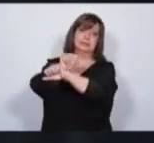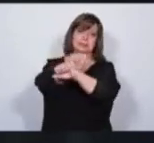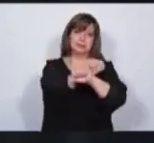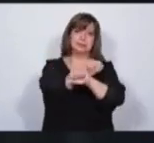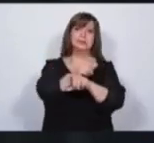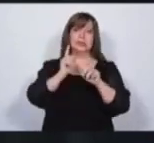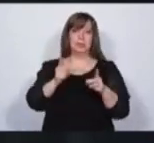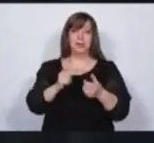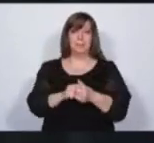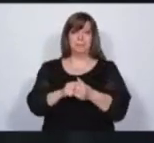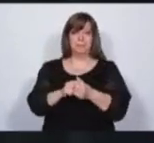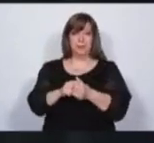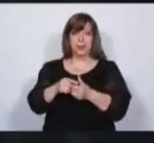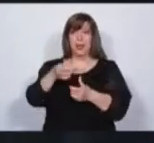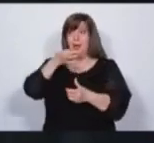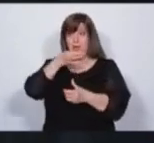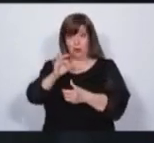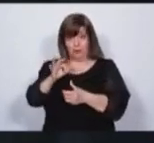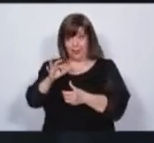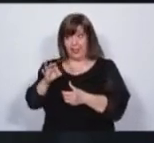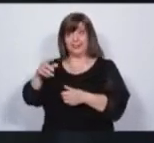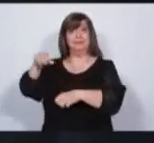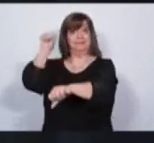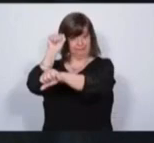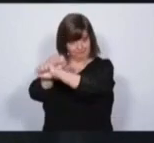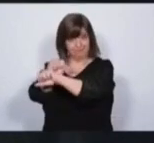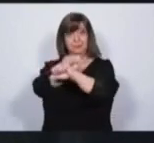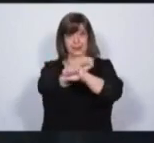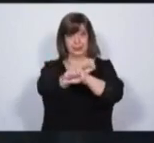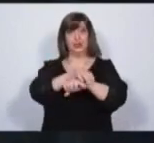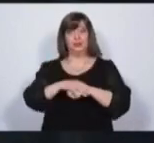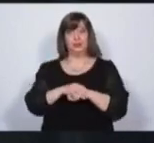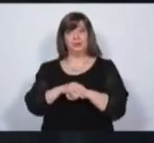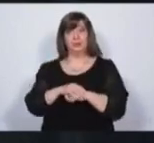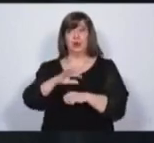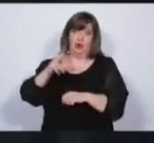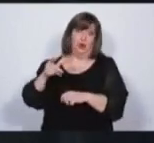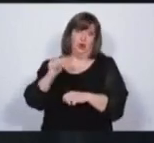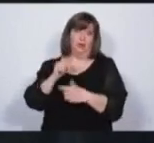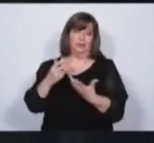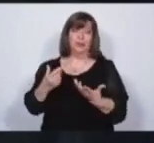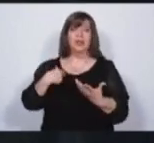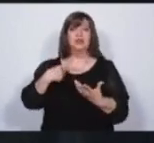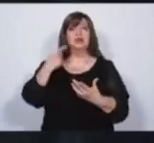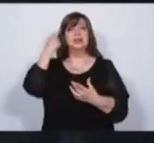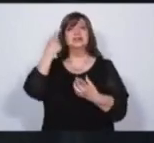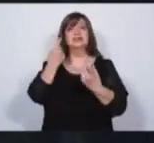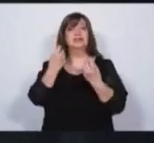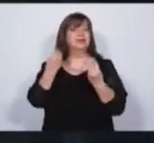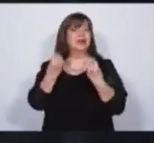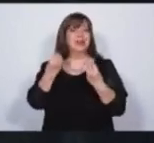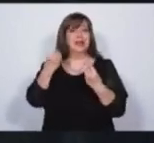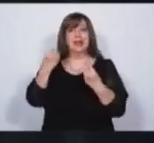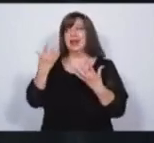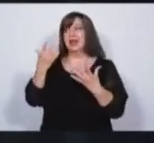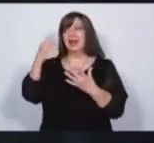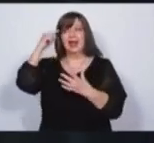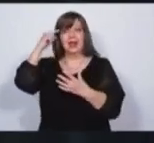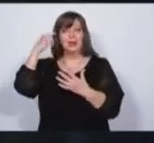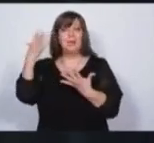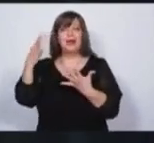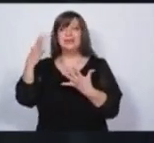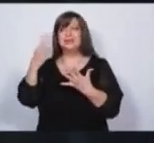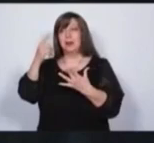en la cárcel a esas personas que se dedican a estos temas. Y para eso se necesita mayor inteligencia criminal. Mayor